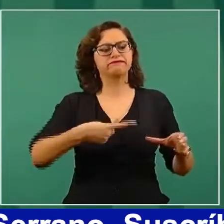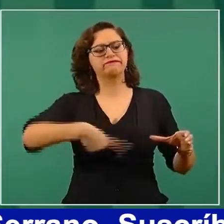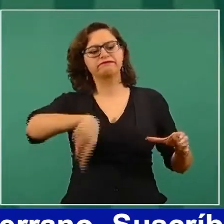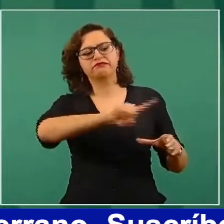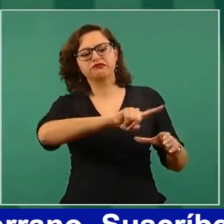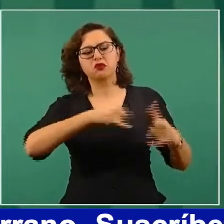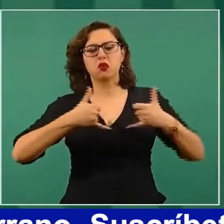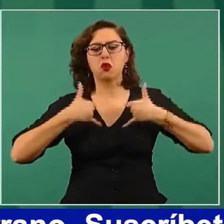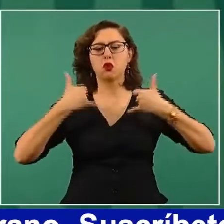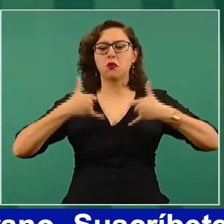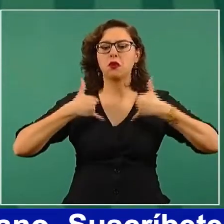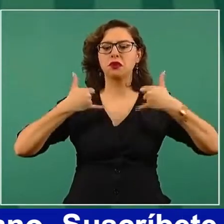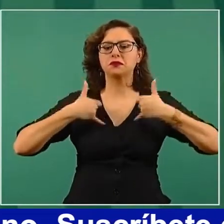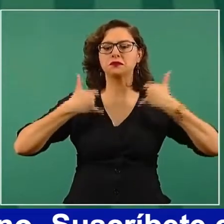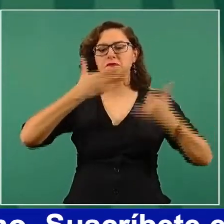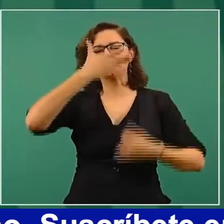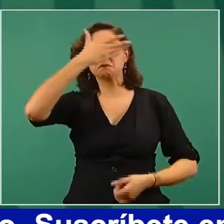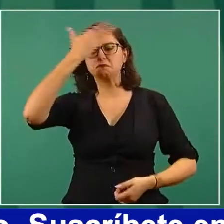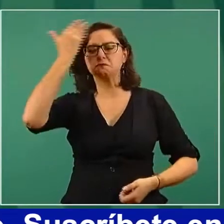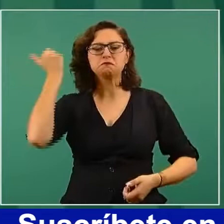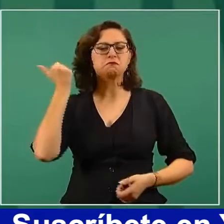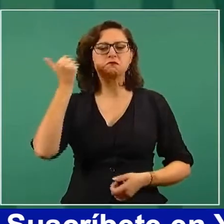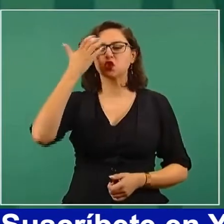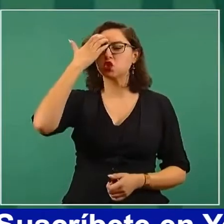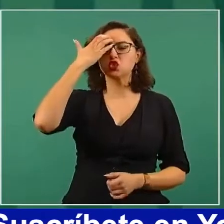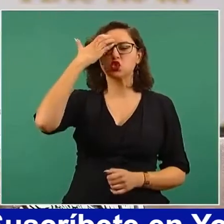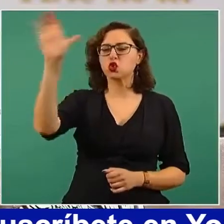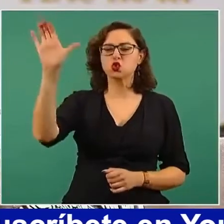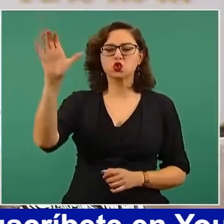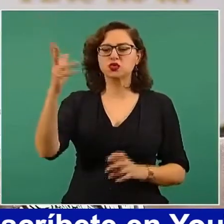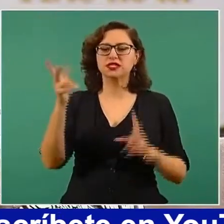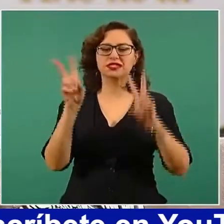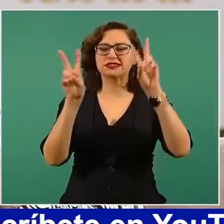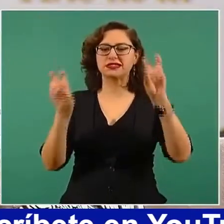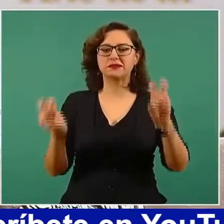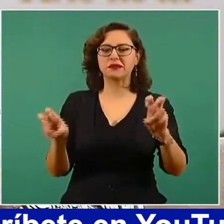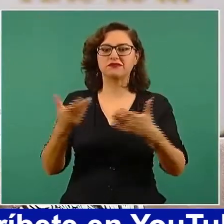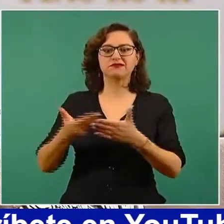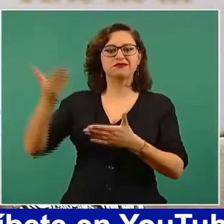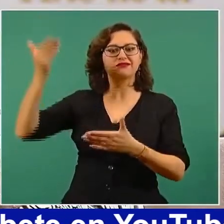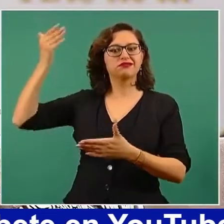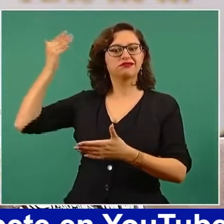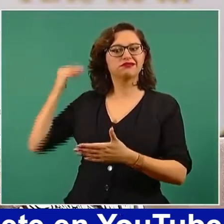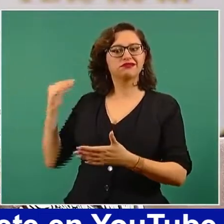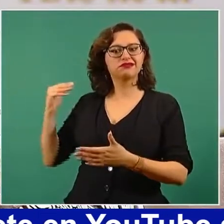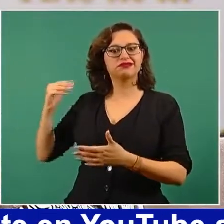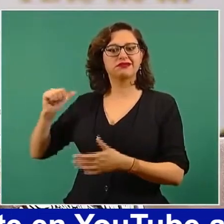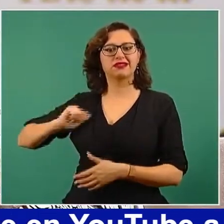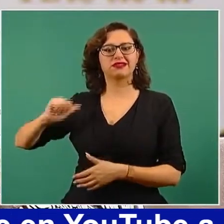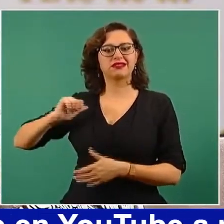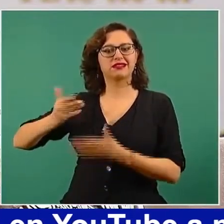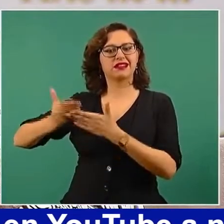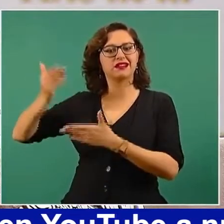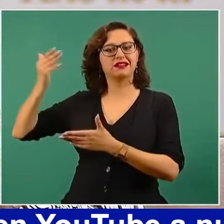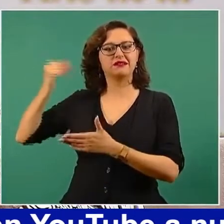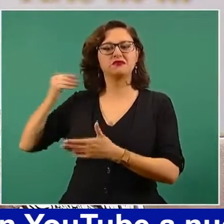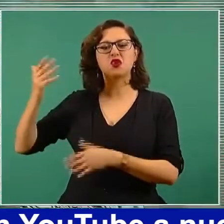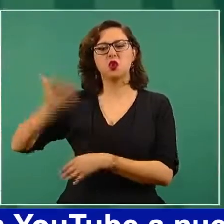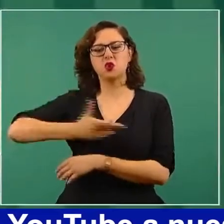prevalecían estas prácticas en